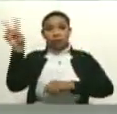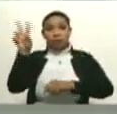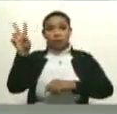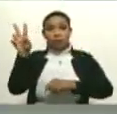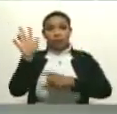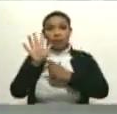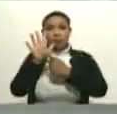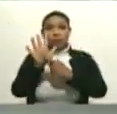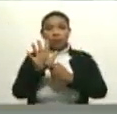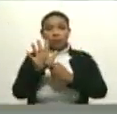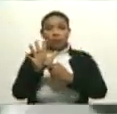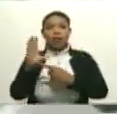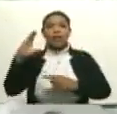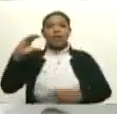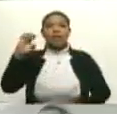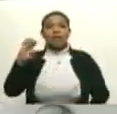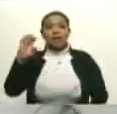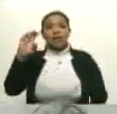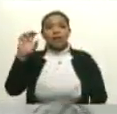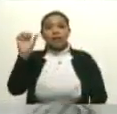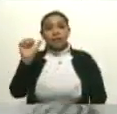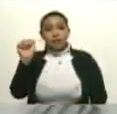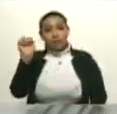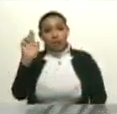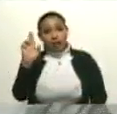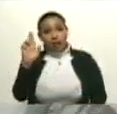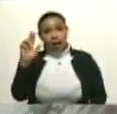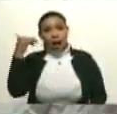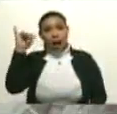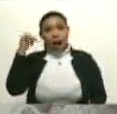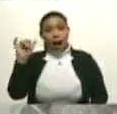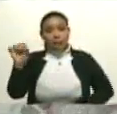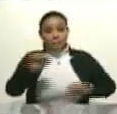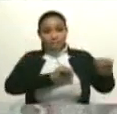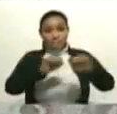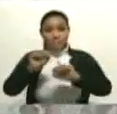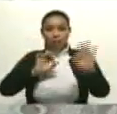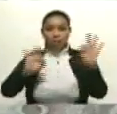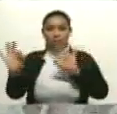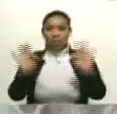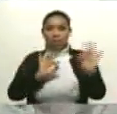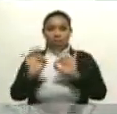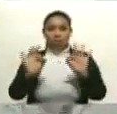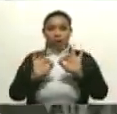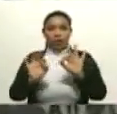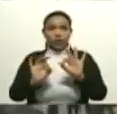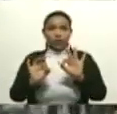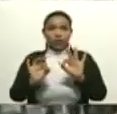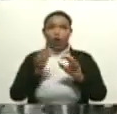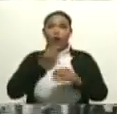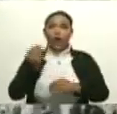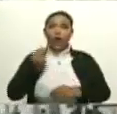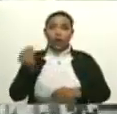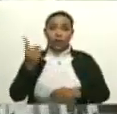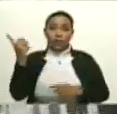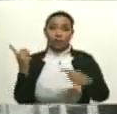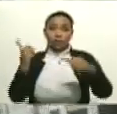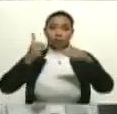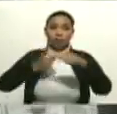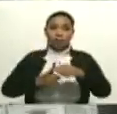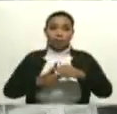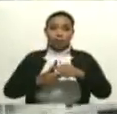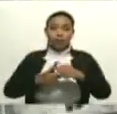papel destacado de César Rengifo, quien usted escogió para darle nombre al movimiento de teatro infantil y juvenil. Y eso marca una